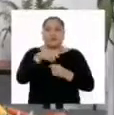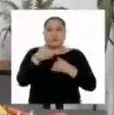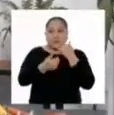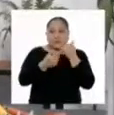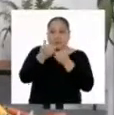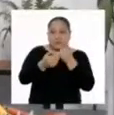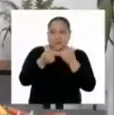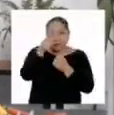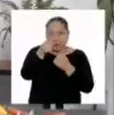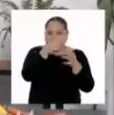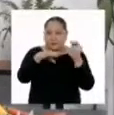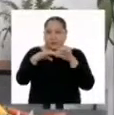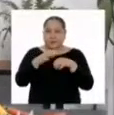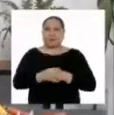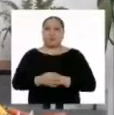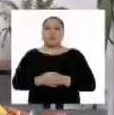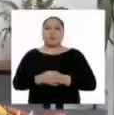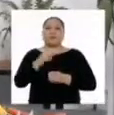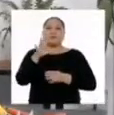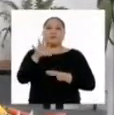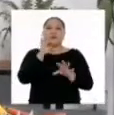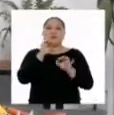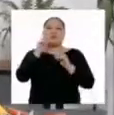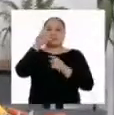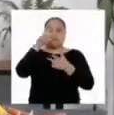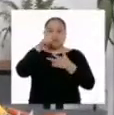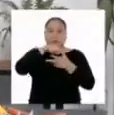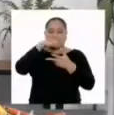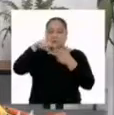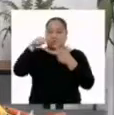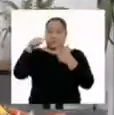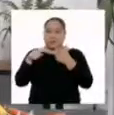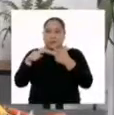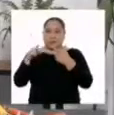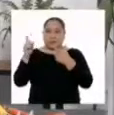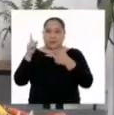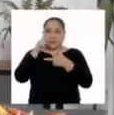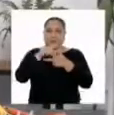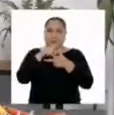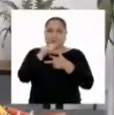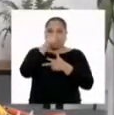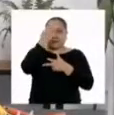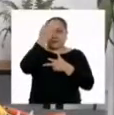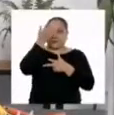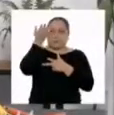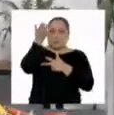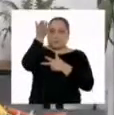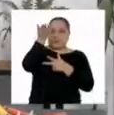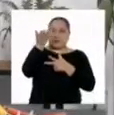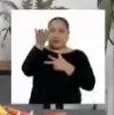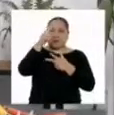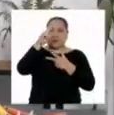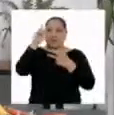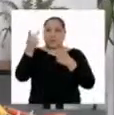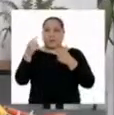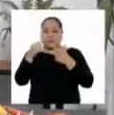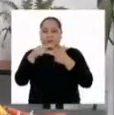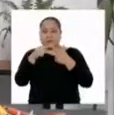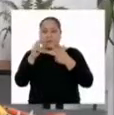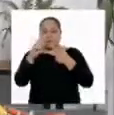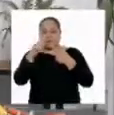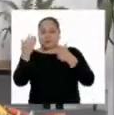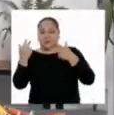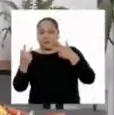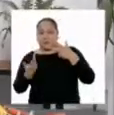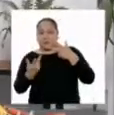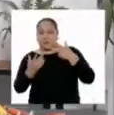este es el procedimiento que van a seguir. Elijan tres hojas de su planta. La primera debe estar en la parte superior, la segunda y la